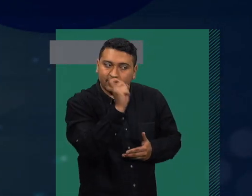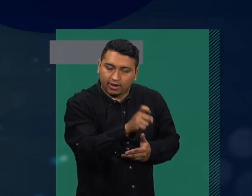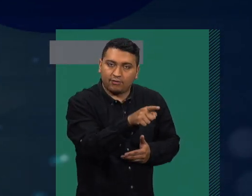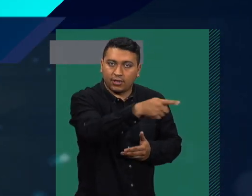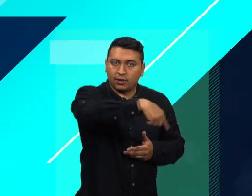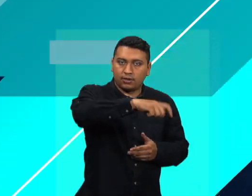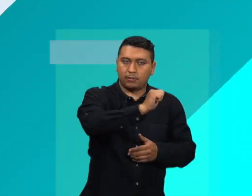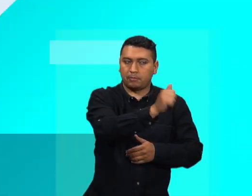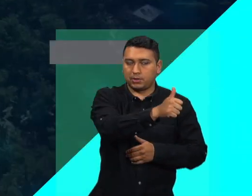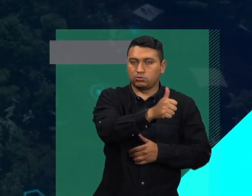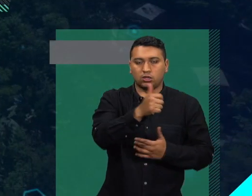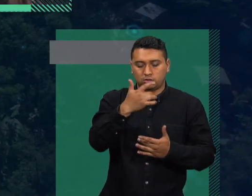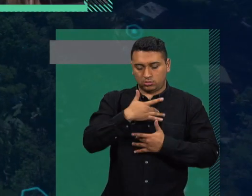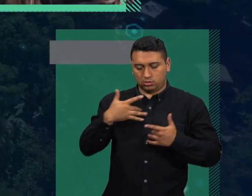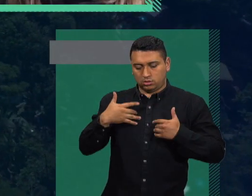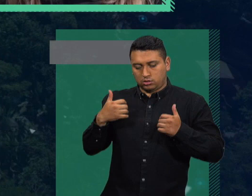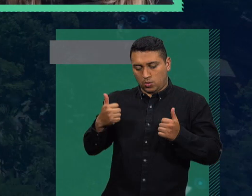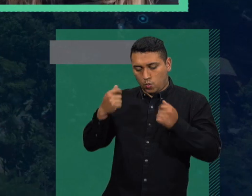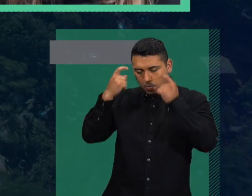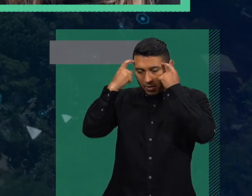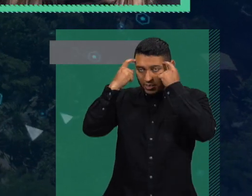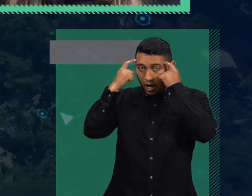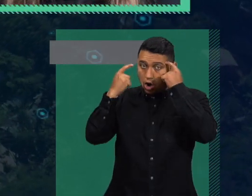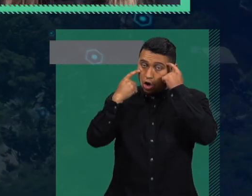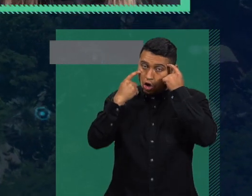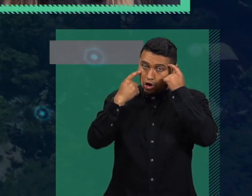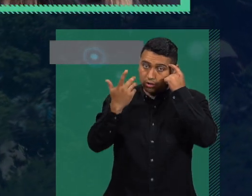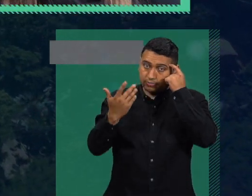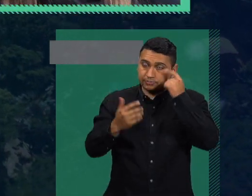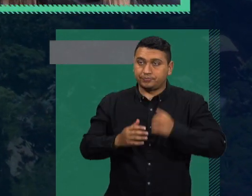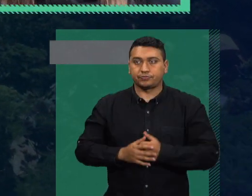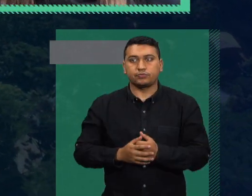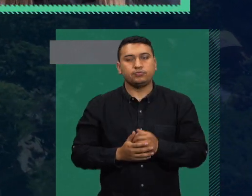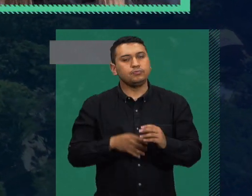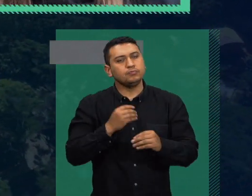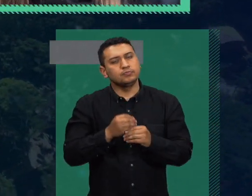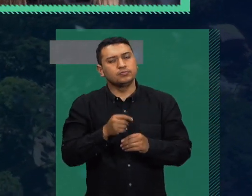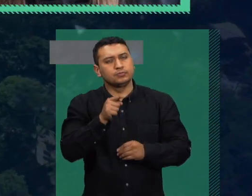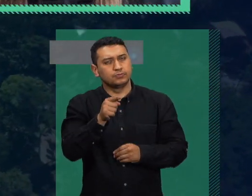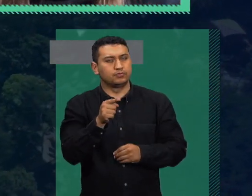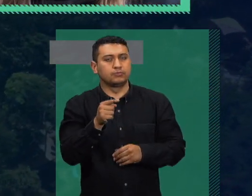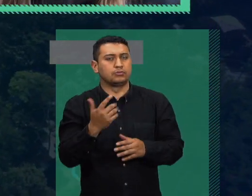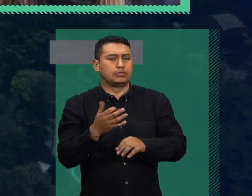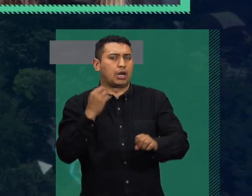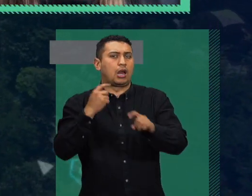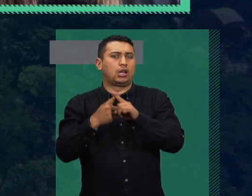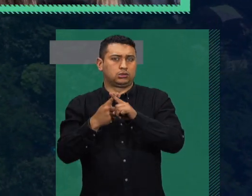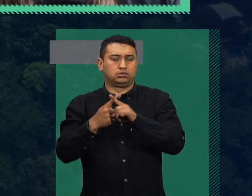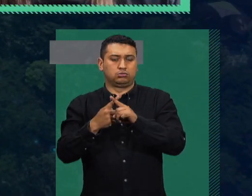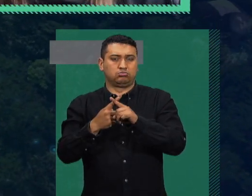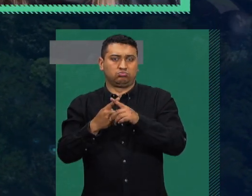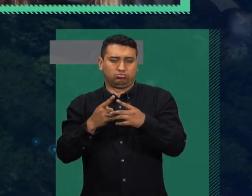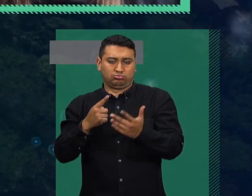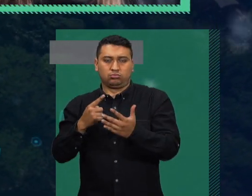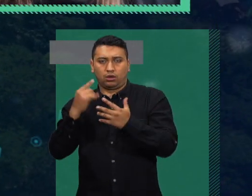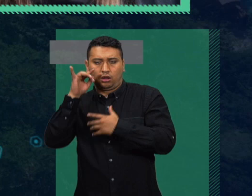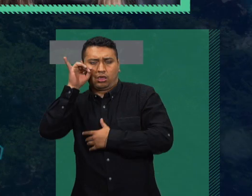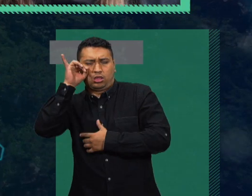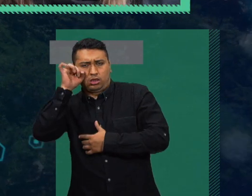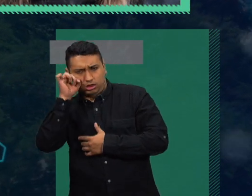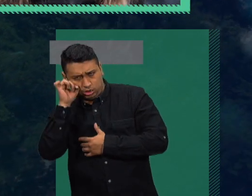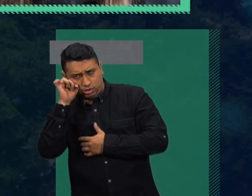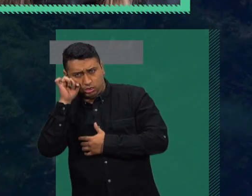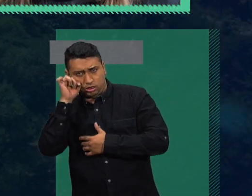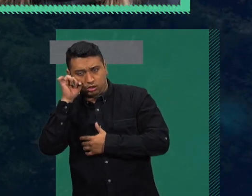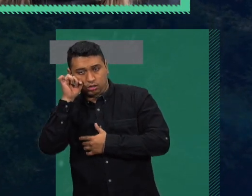X o Y. Desde su perspectiva como persona que ha vivido con depresión, como periodista, como joven,